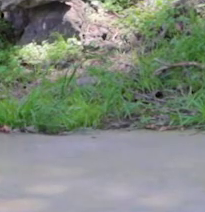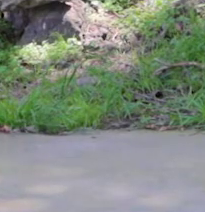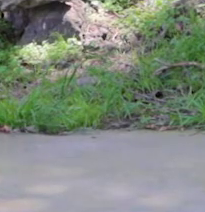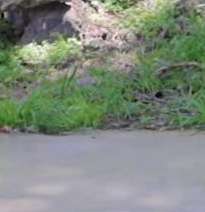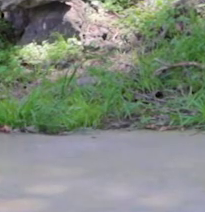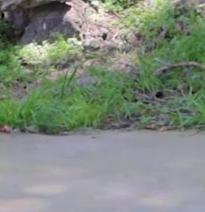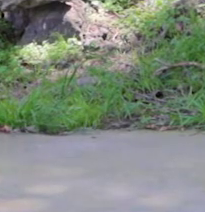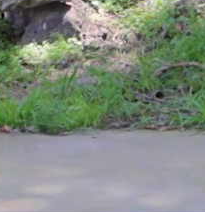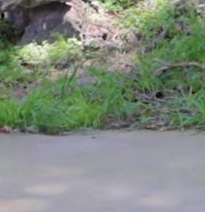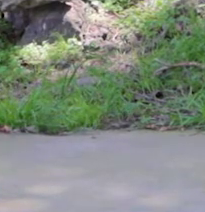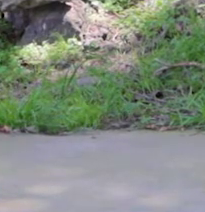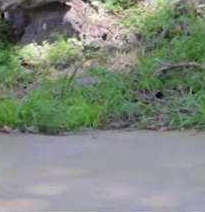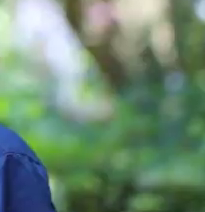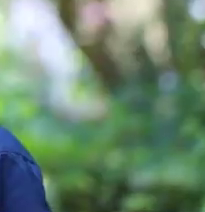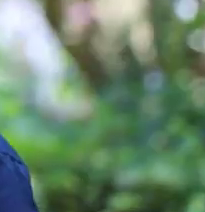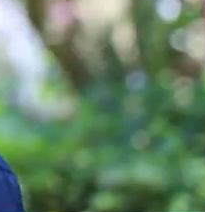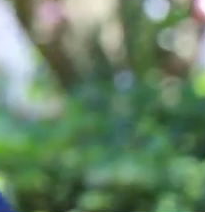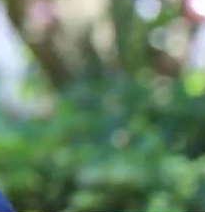bien, una más,